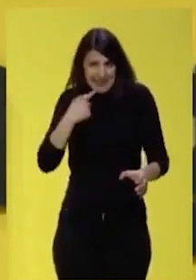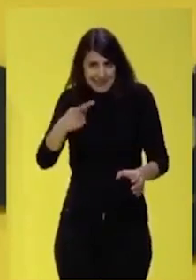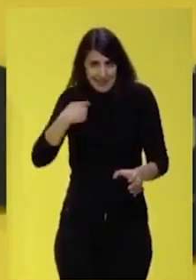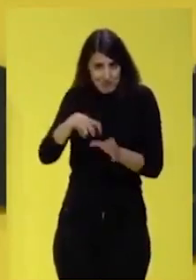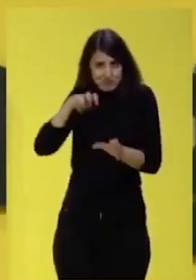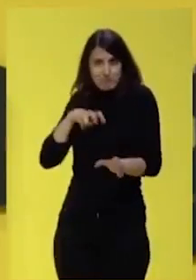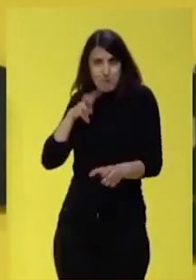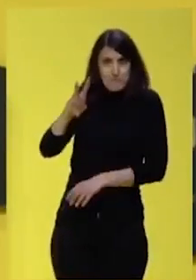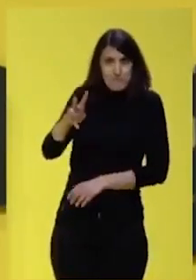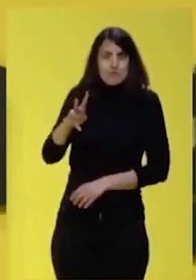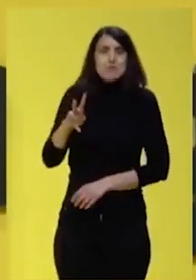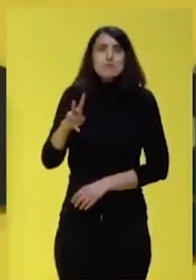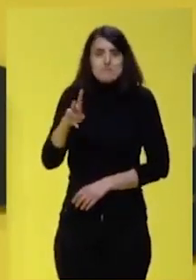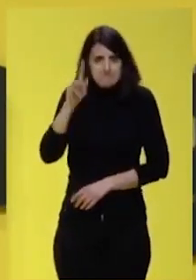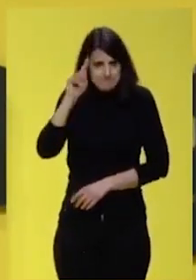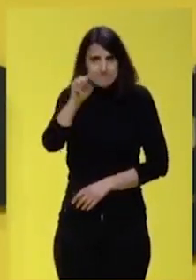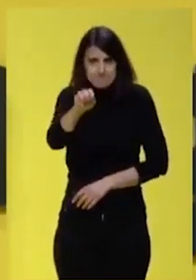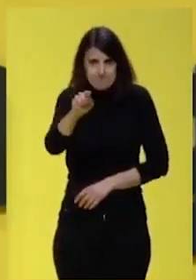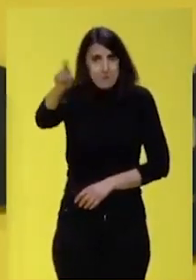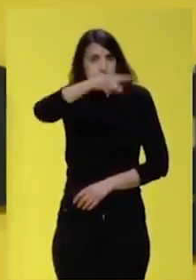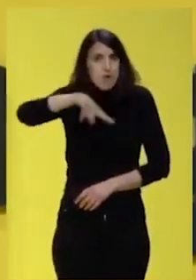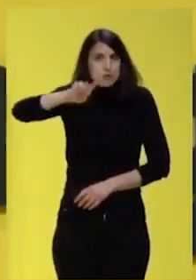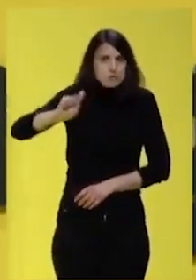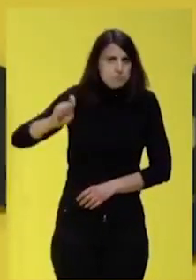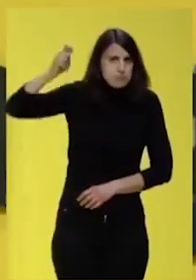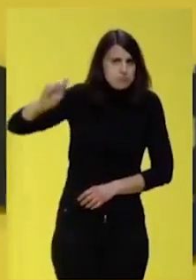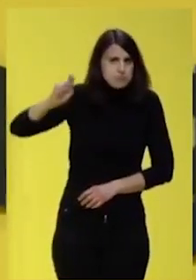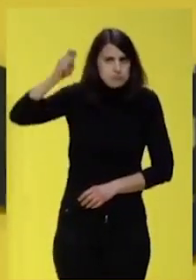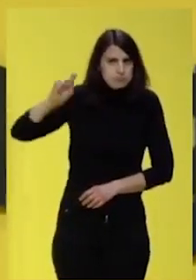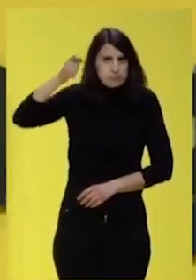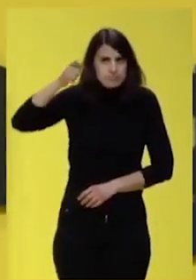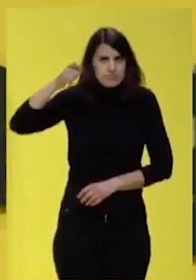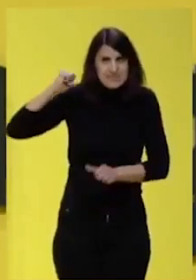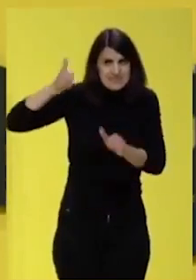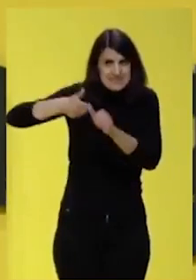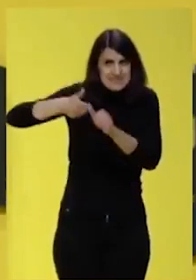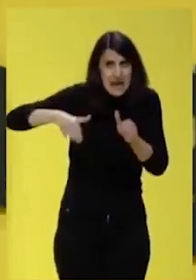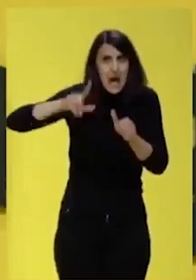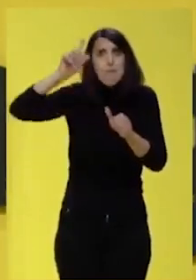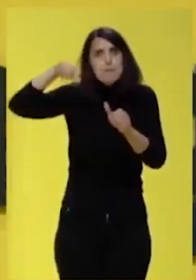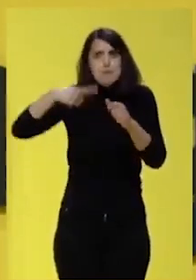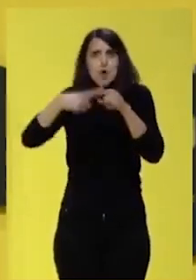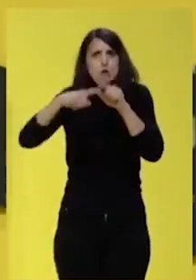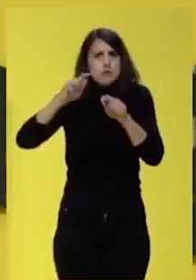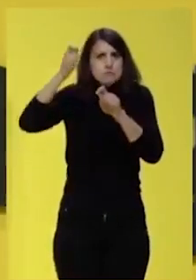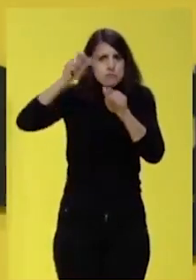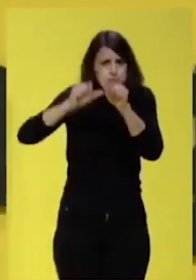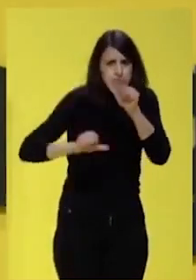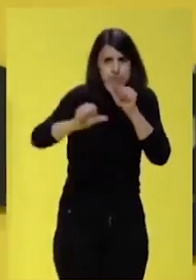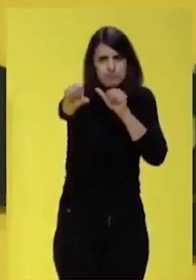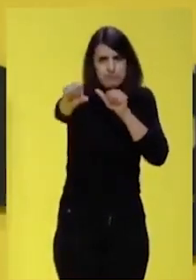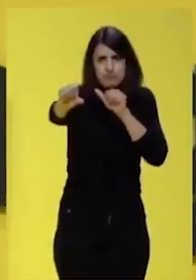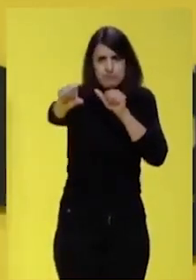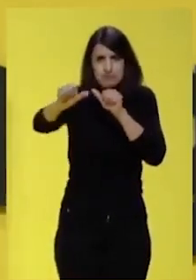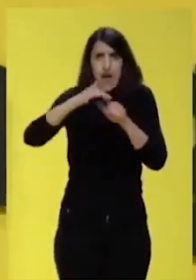es importante señalar esto, lo que habéis hecho, lo que vais a hacer, y lo que haréis en el futuro, es algo absolutamente